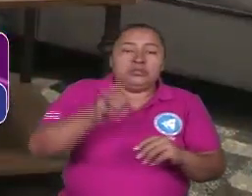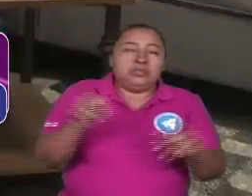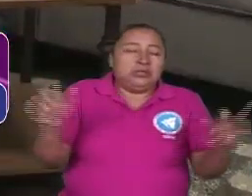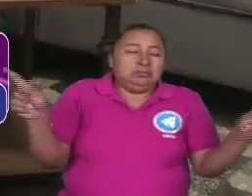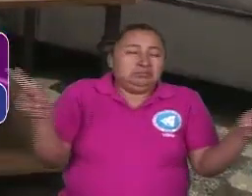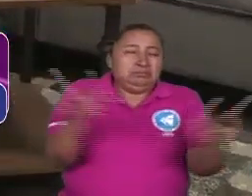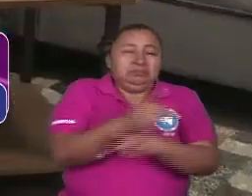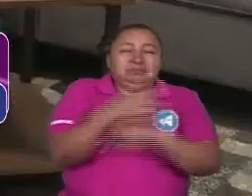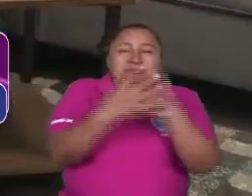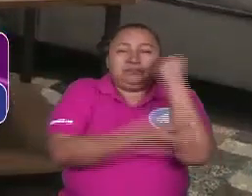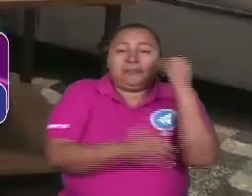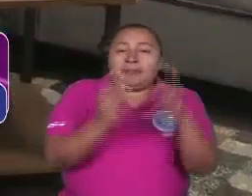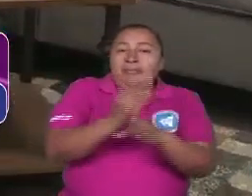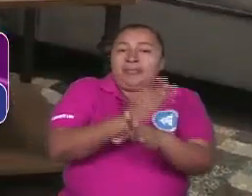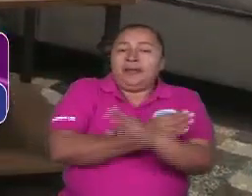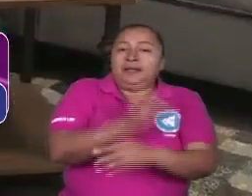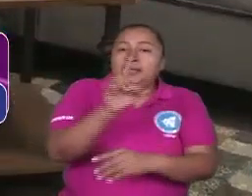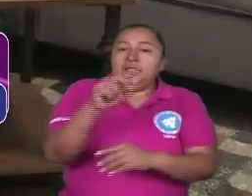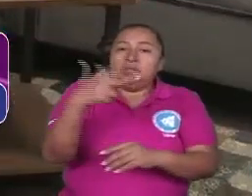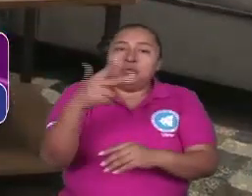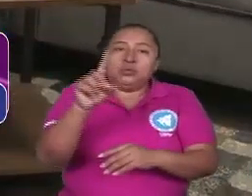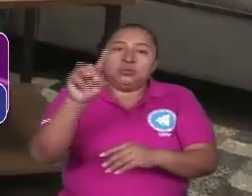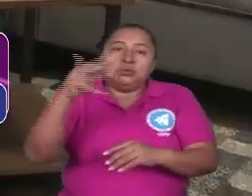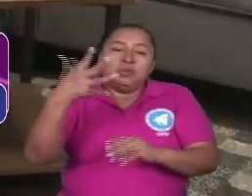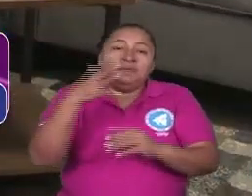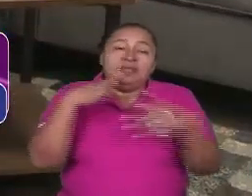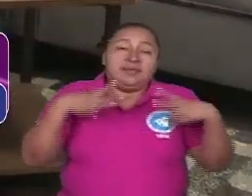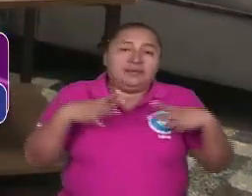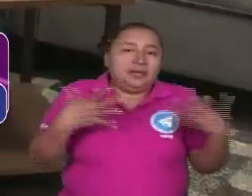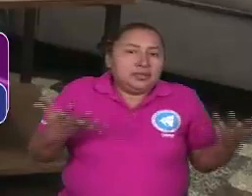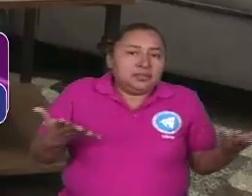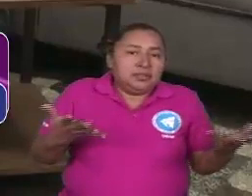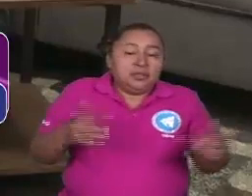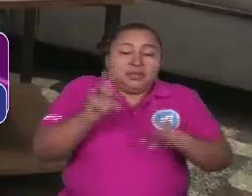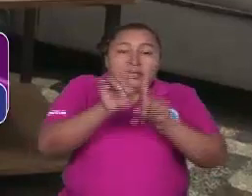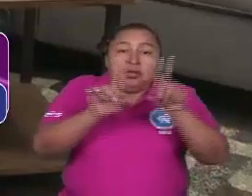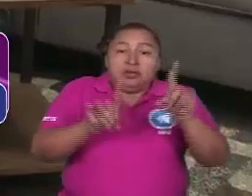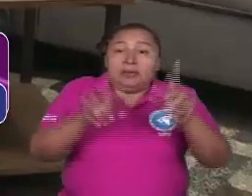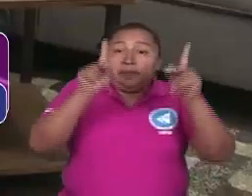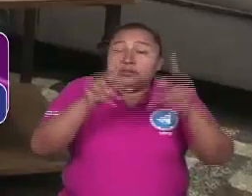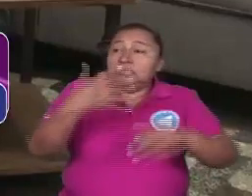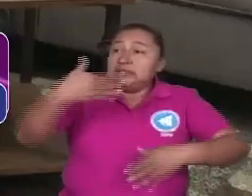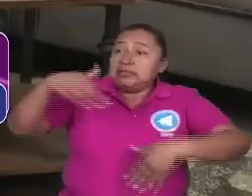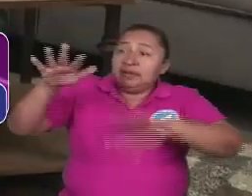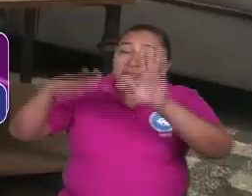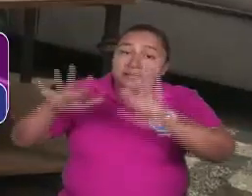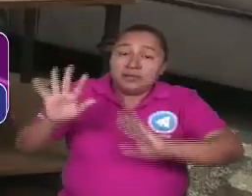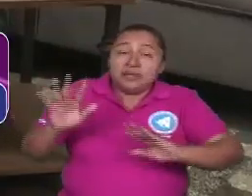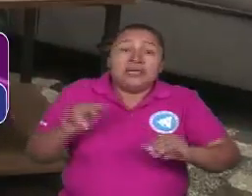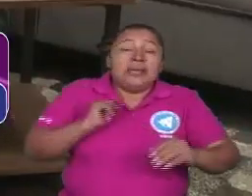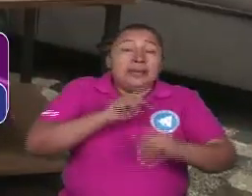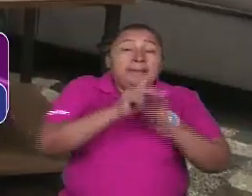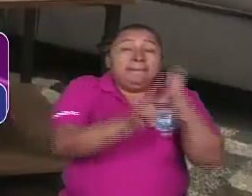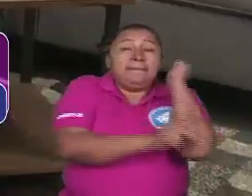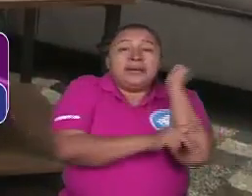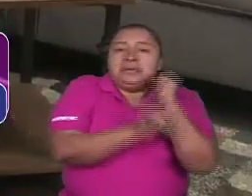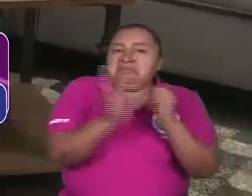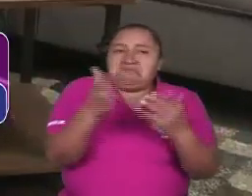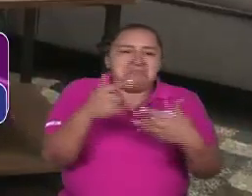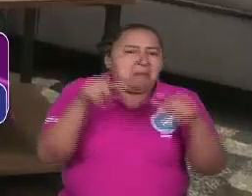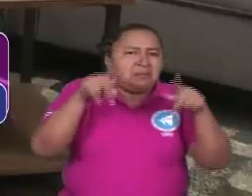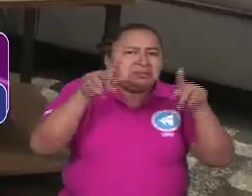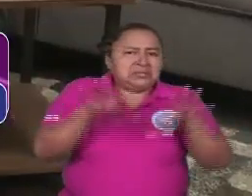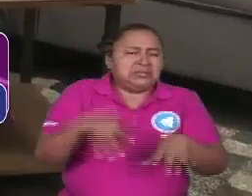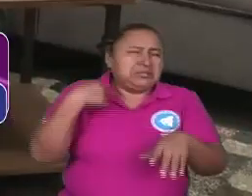pobreza antes del 18 y 19 de abril y los niveles de migración era el país que menos migraba